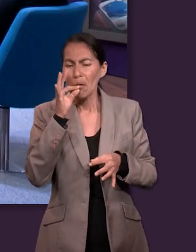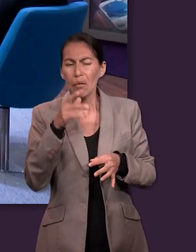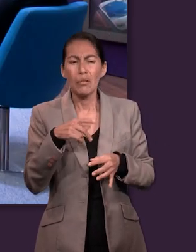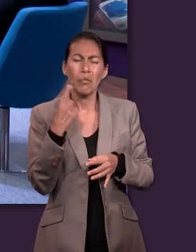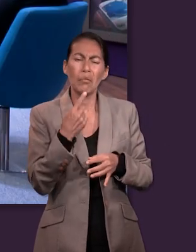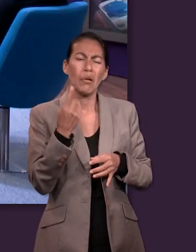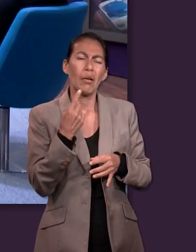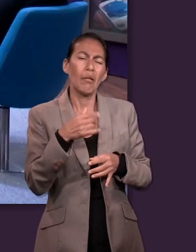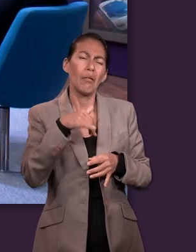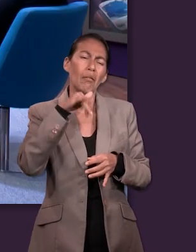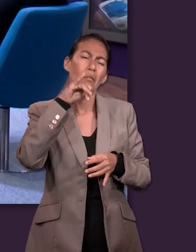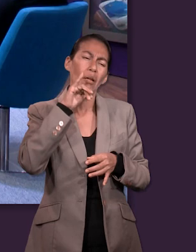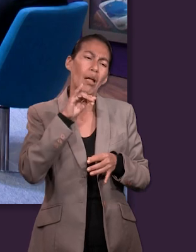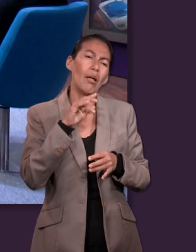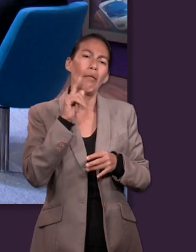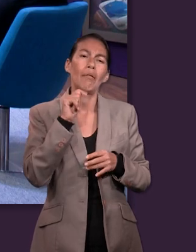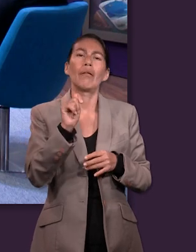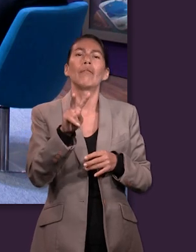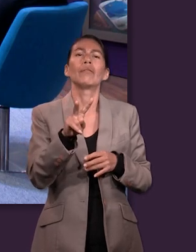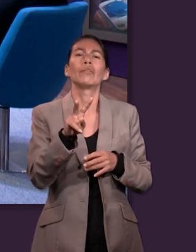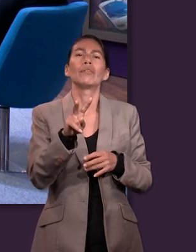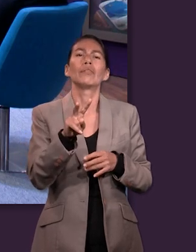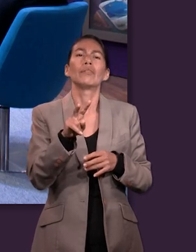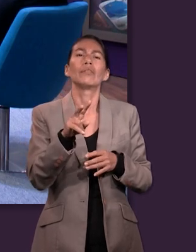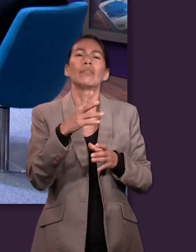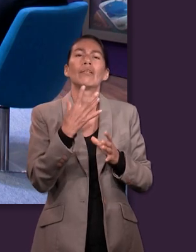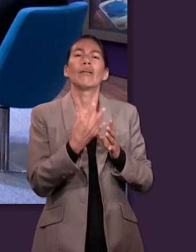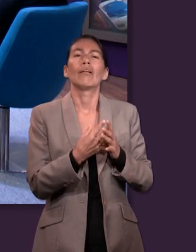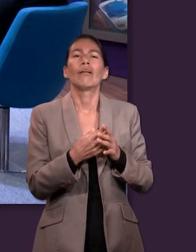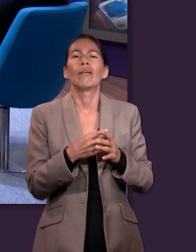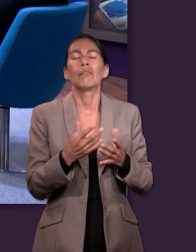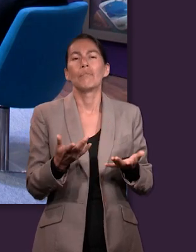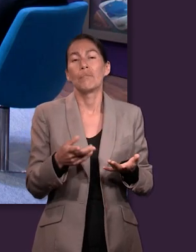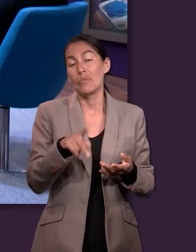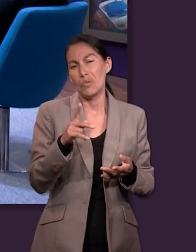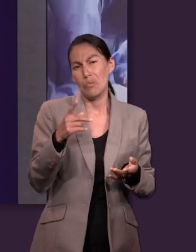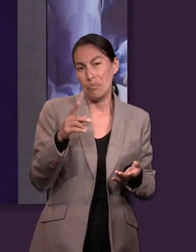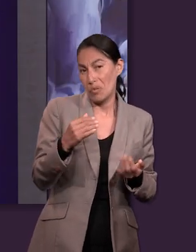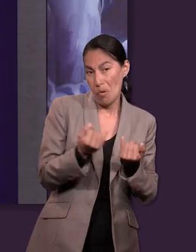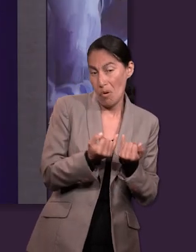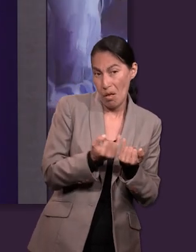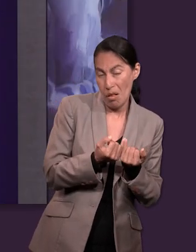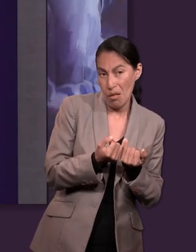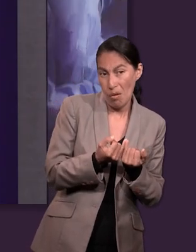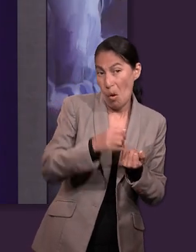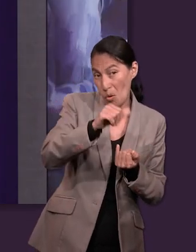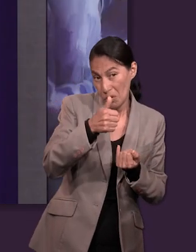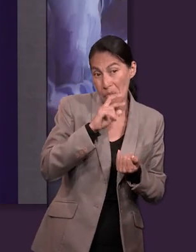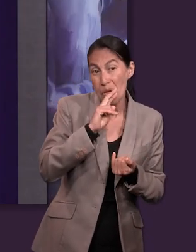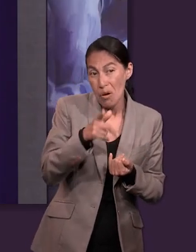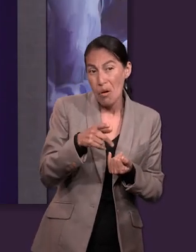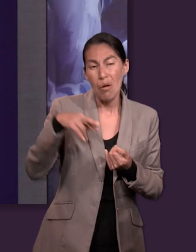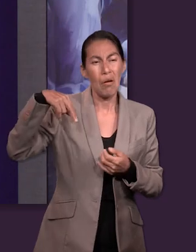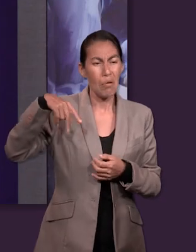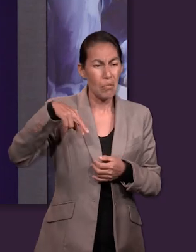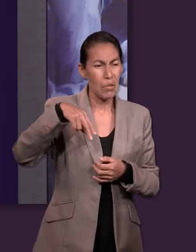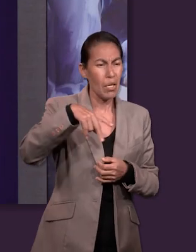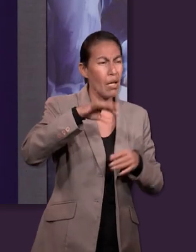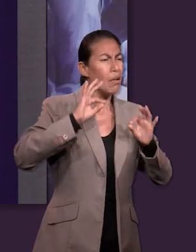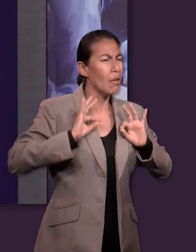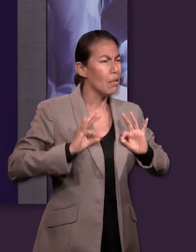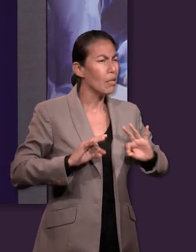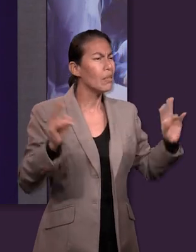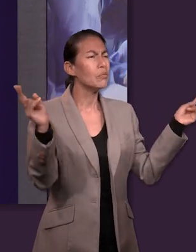Como intentando escaparte del estrés. Sé que hay otras formas como salir a dar una caminata, por ejemplo, que podría ser más